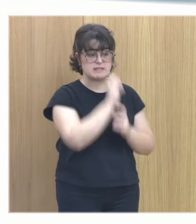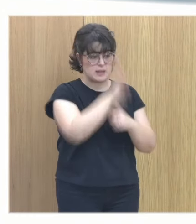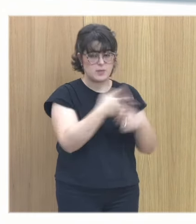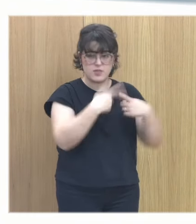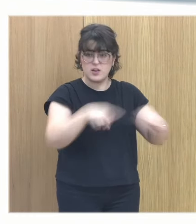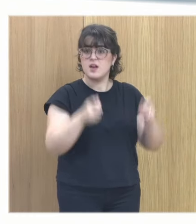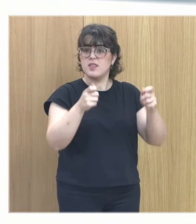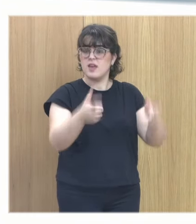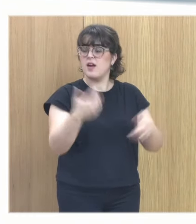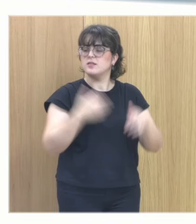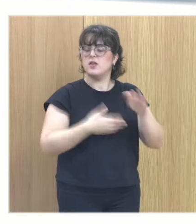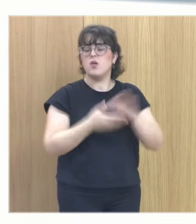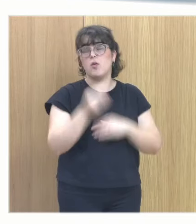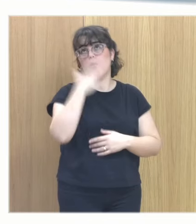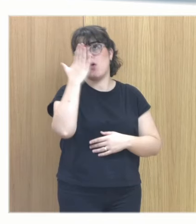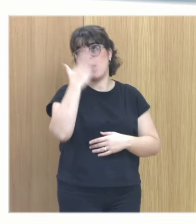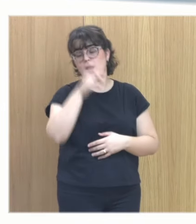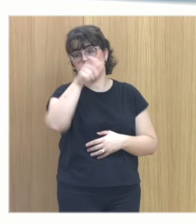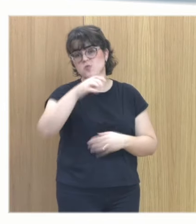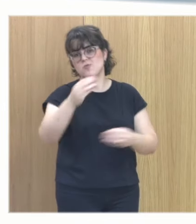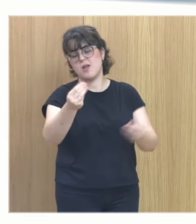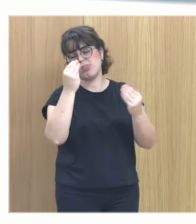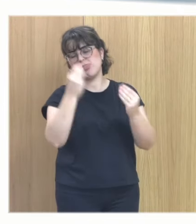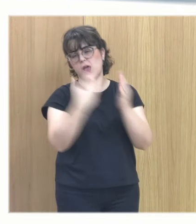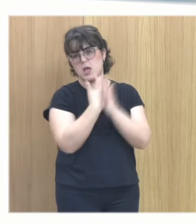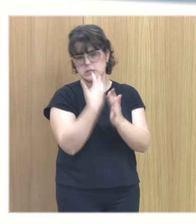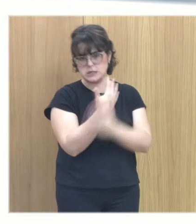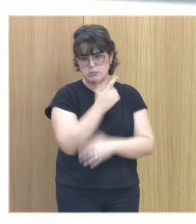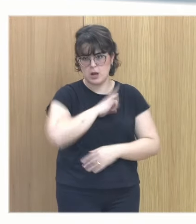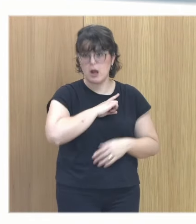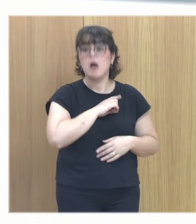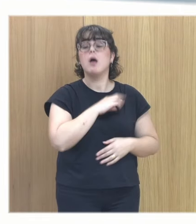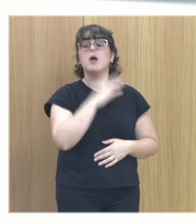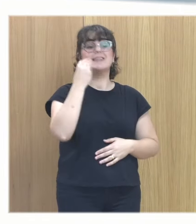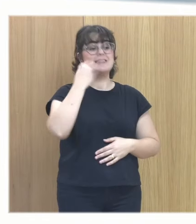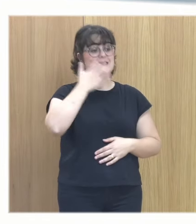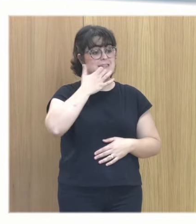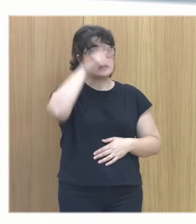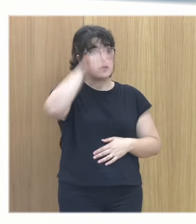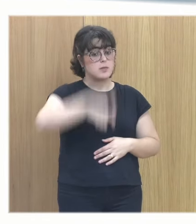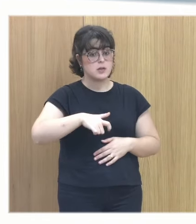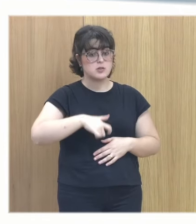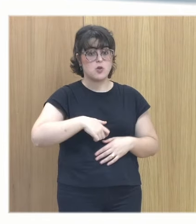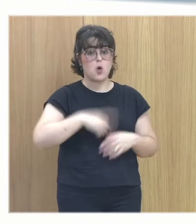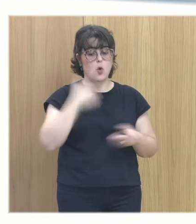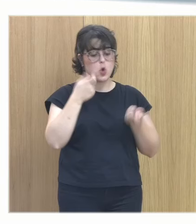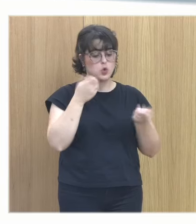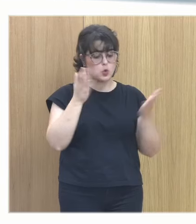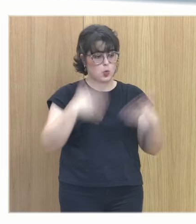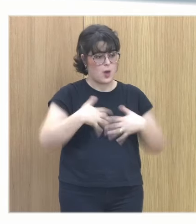otra de esas cosas que ojalá a mí alguien me hubiera explicado que es cuando una persona se desregula emocionalmente